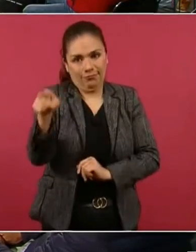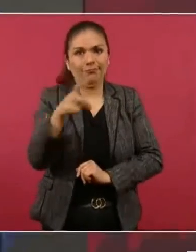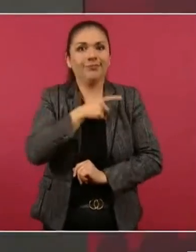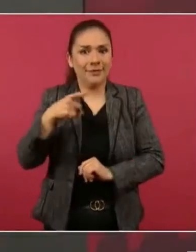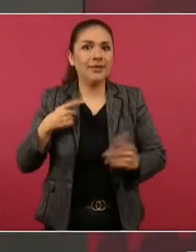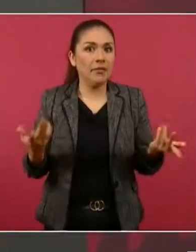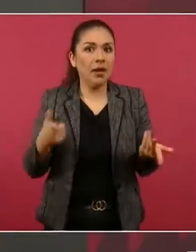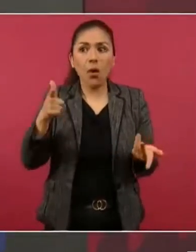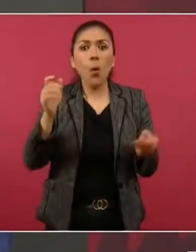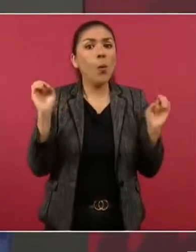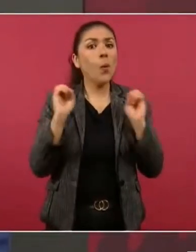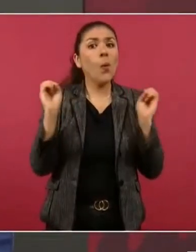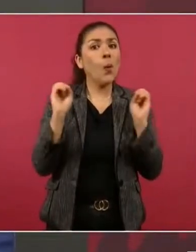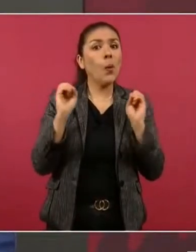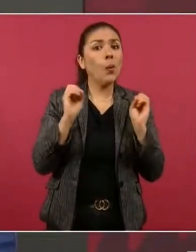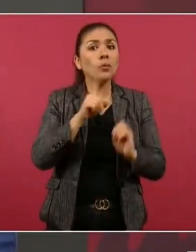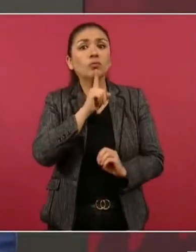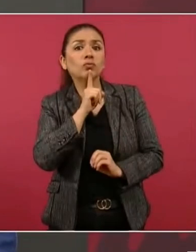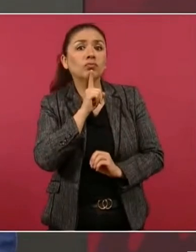Pero no lo hizo.